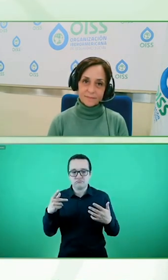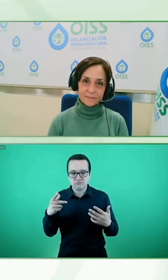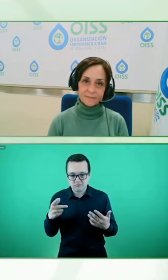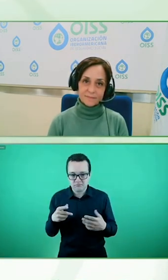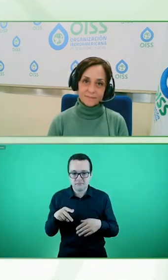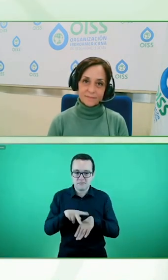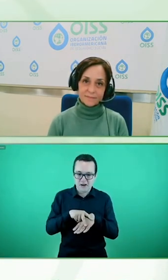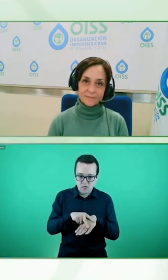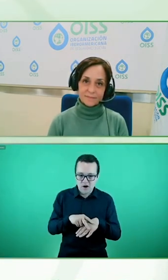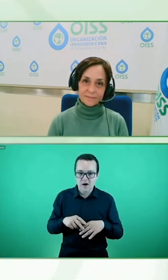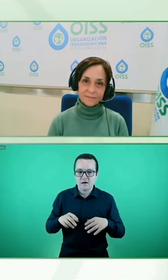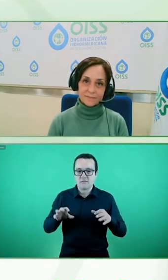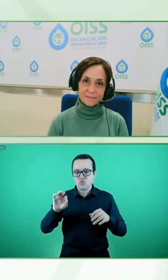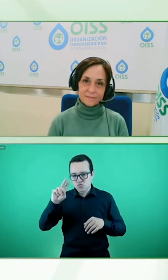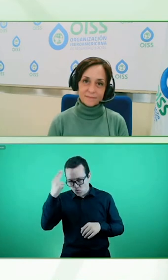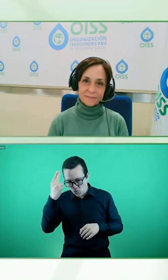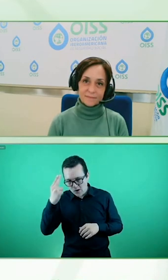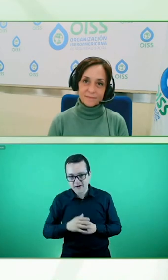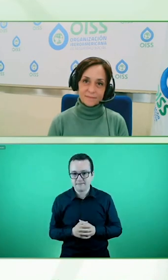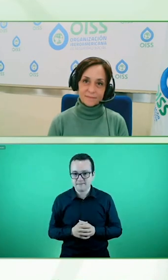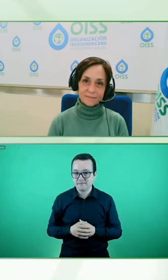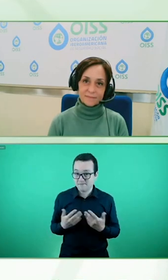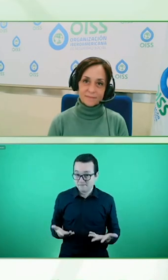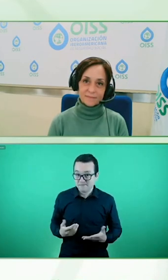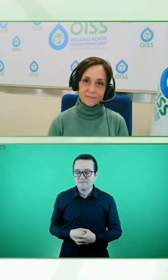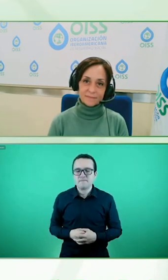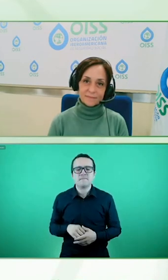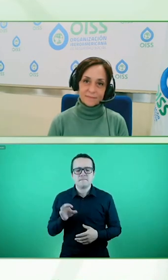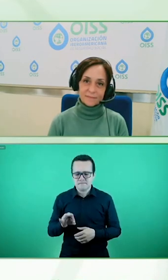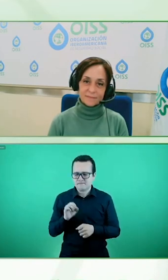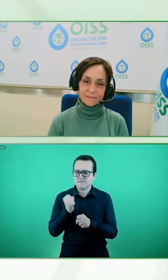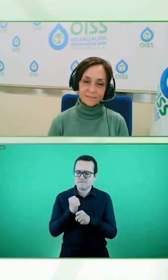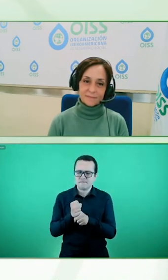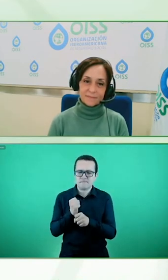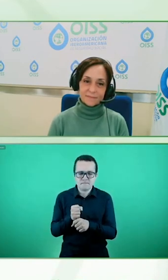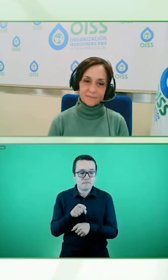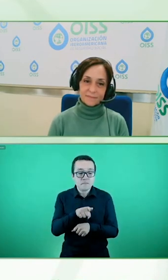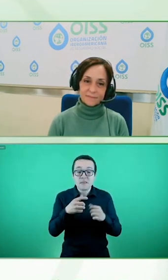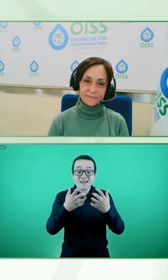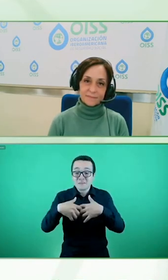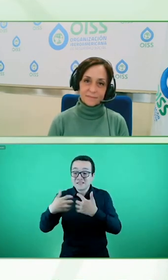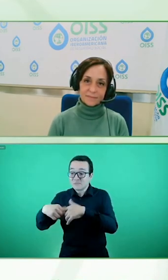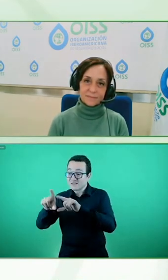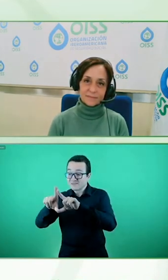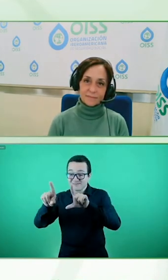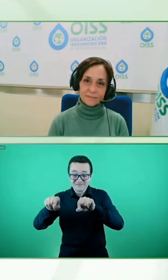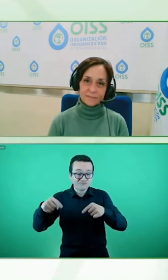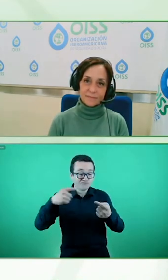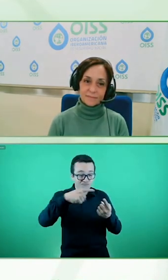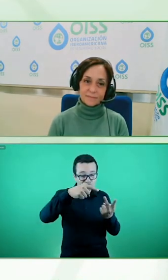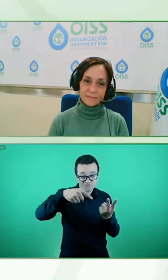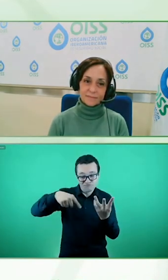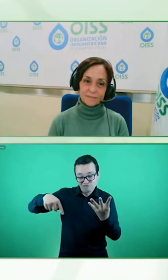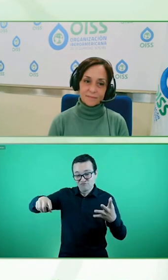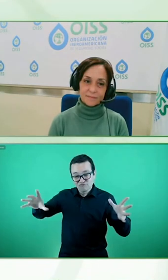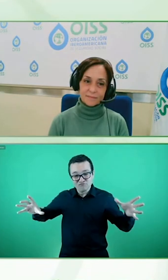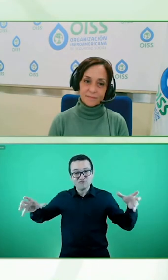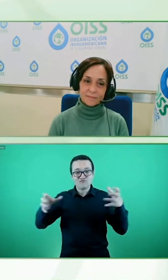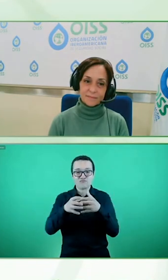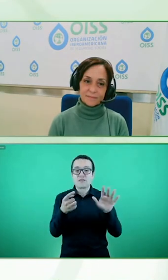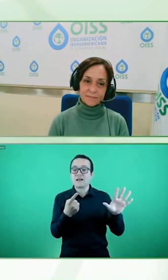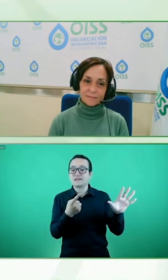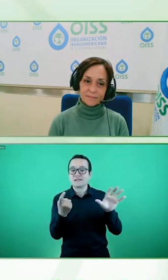Pero, Incluyeme trabaja con más de 600 empresas en todo tipo de industria y cuenta con más de 230.000 personas con